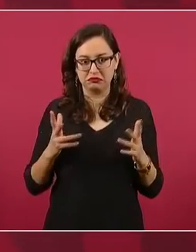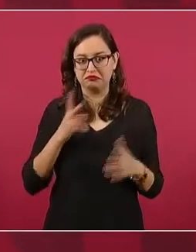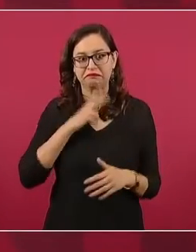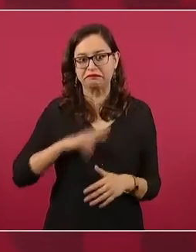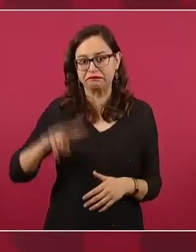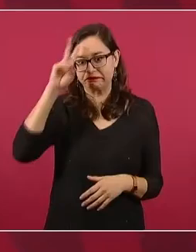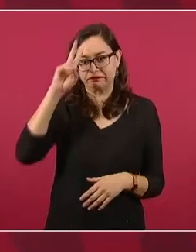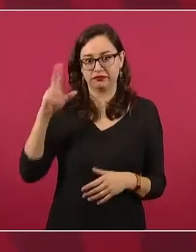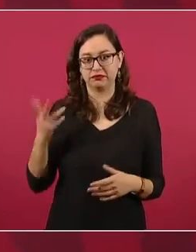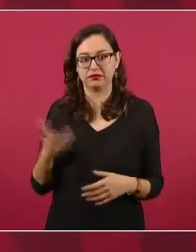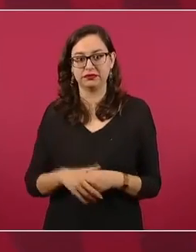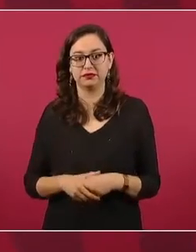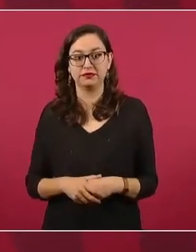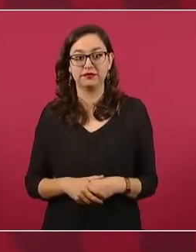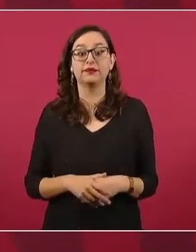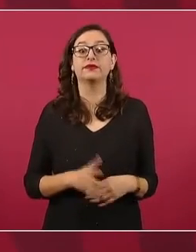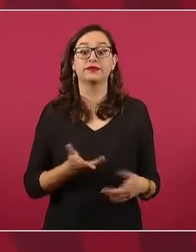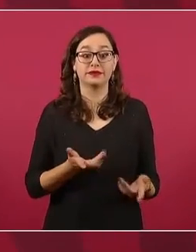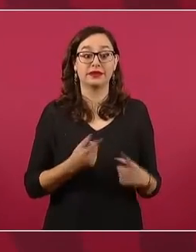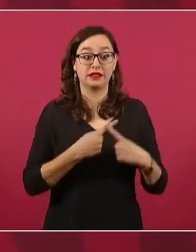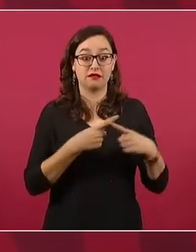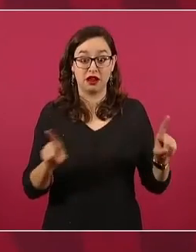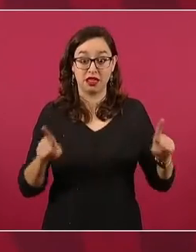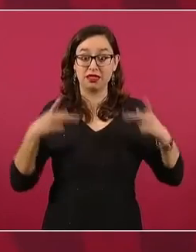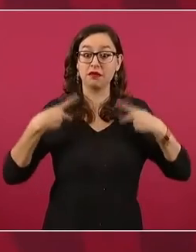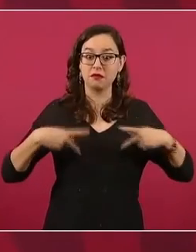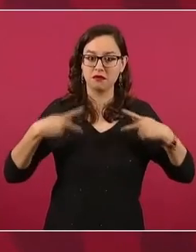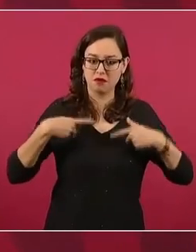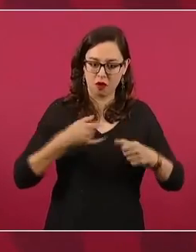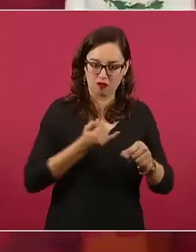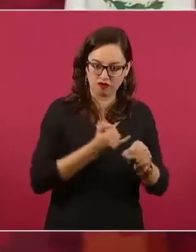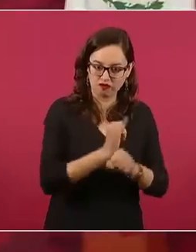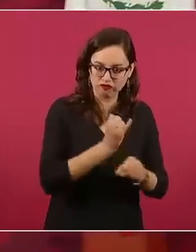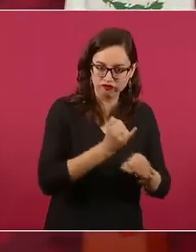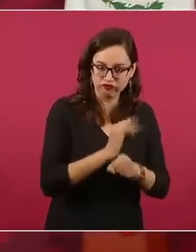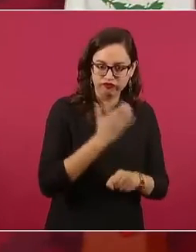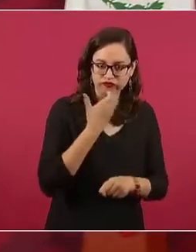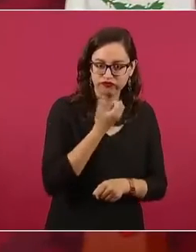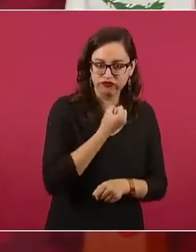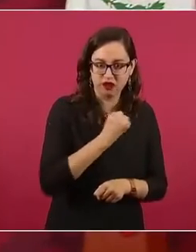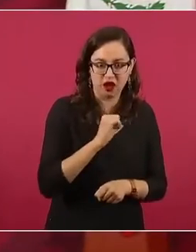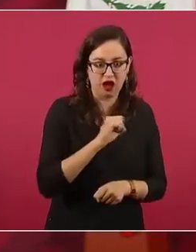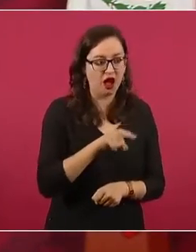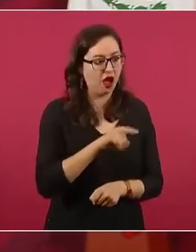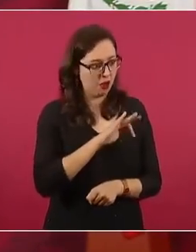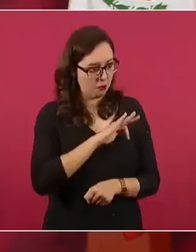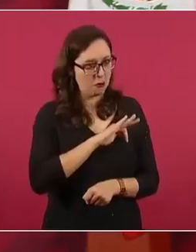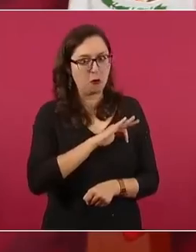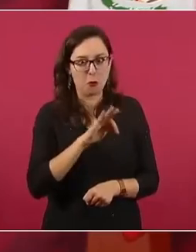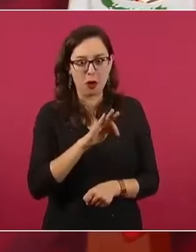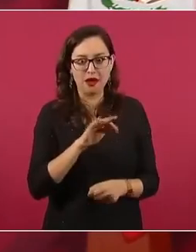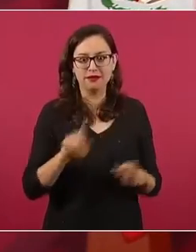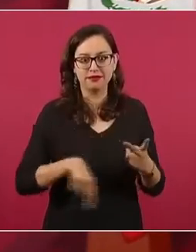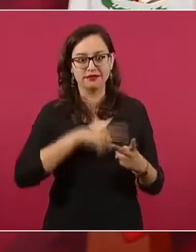porque es un oficio el del carpintero. Lo mismo que el oficio del albañil,